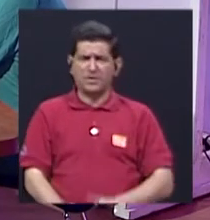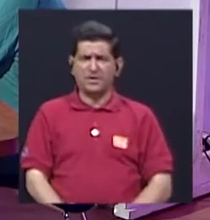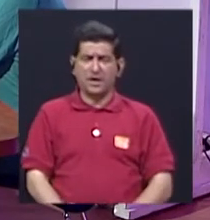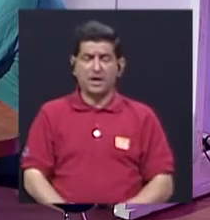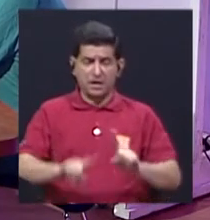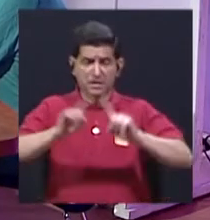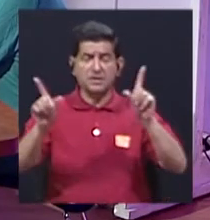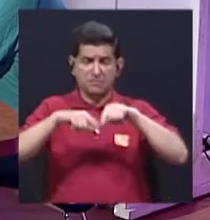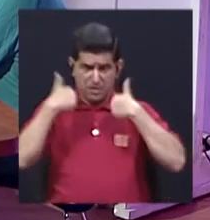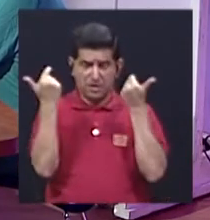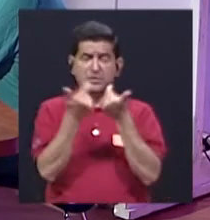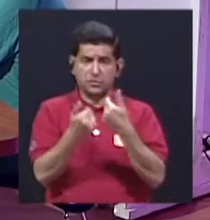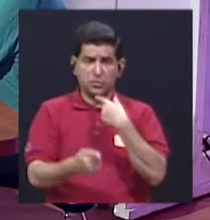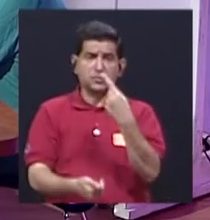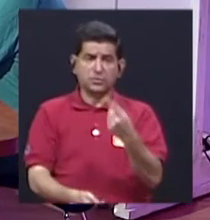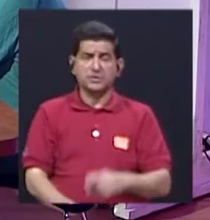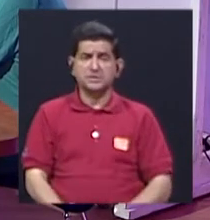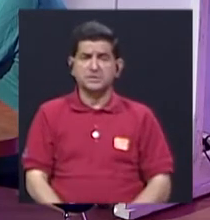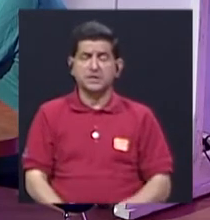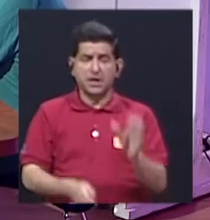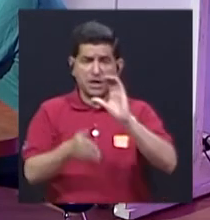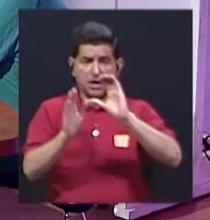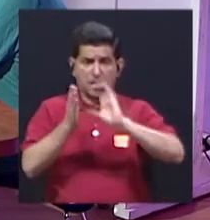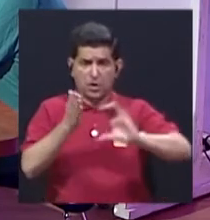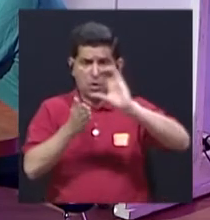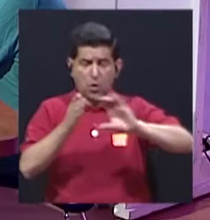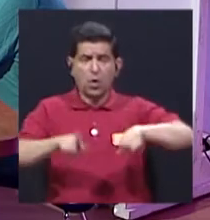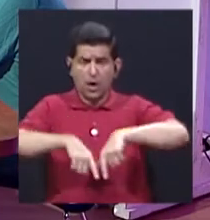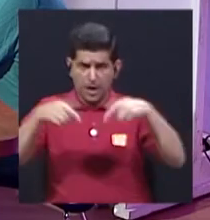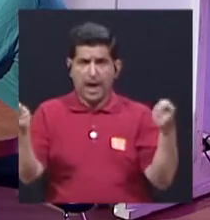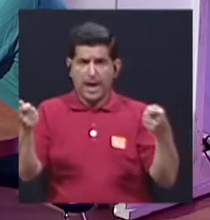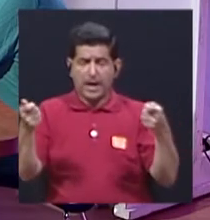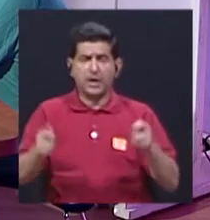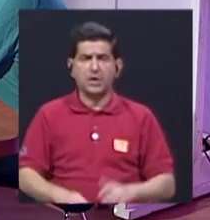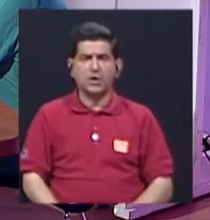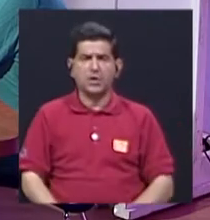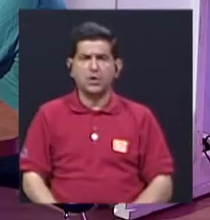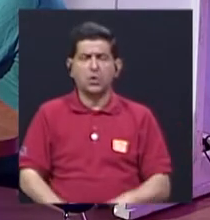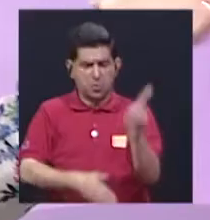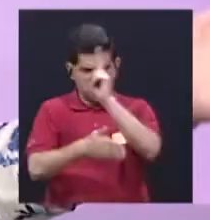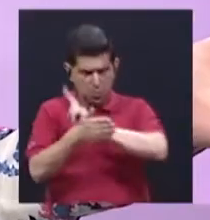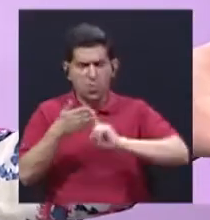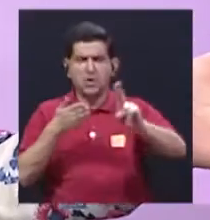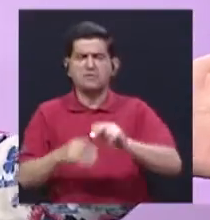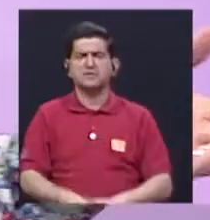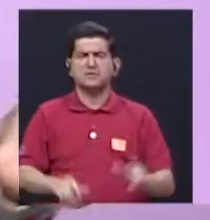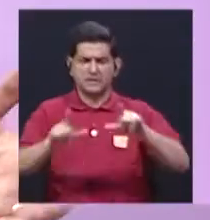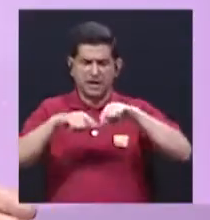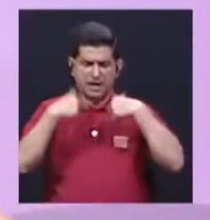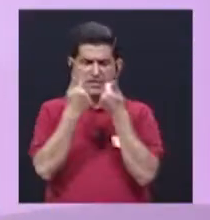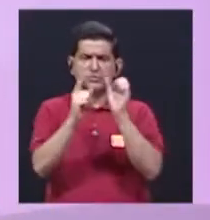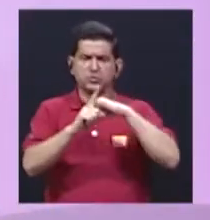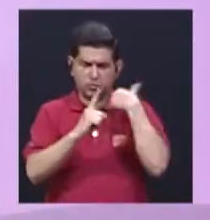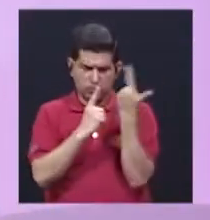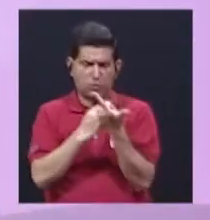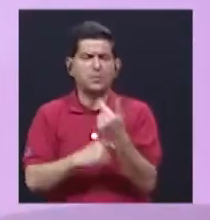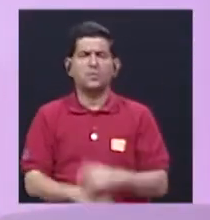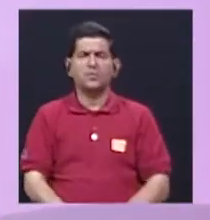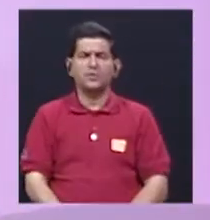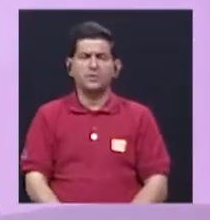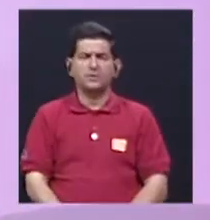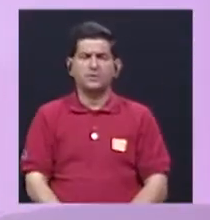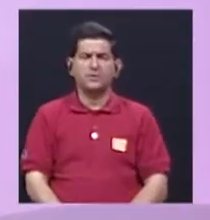muchos sectores que estamos diciendo, por ejemplo, el Colegio de Periodistas, las universidades, el movimiento social, que estamos diciendo